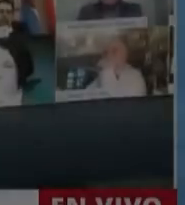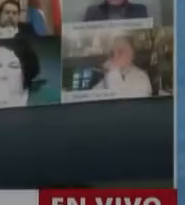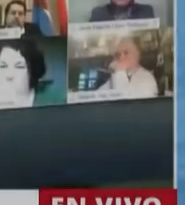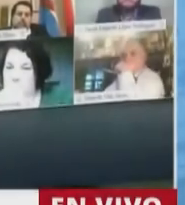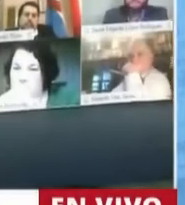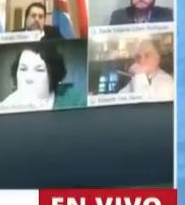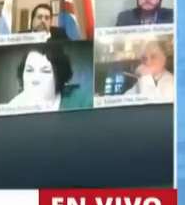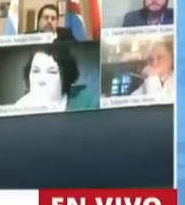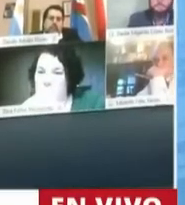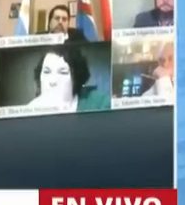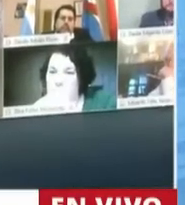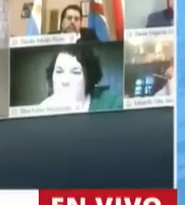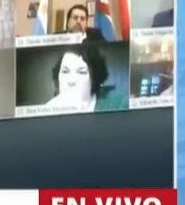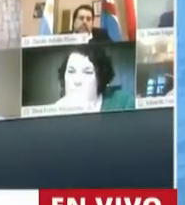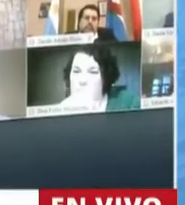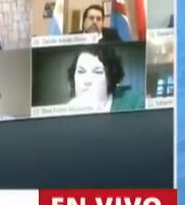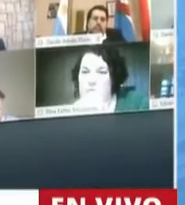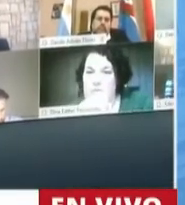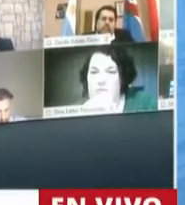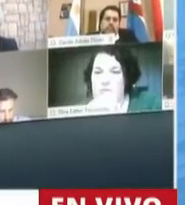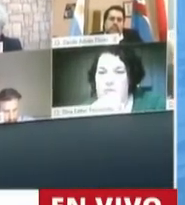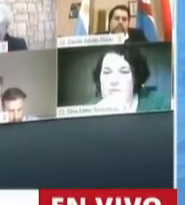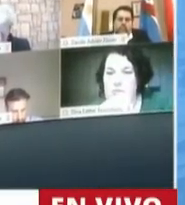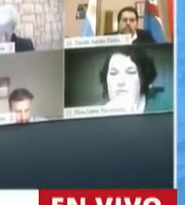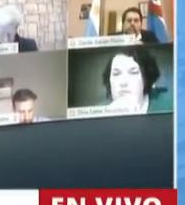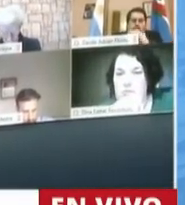Tiene la palabra el diputado Marcelo Casareto.